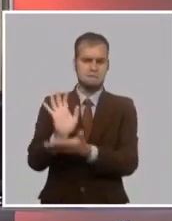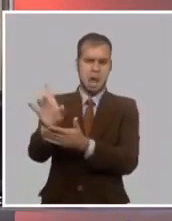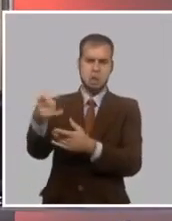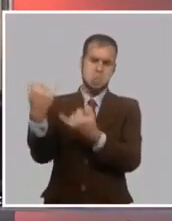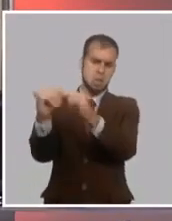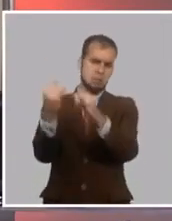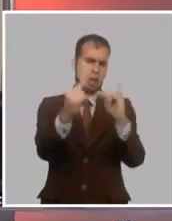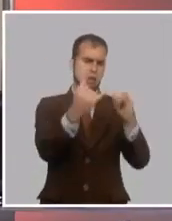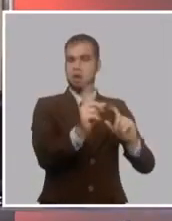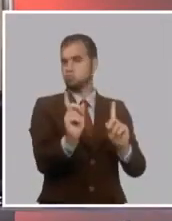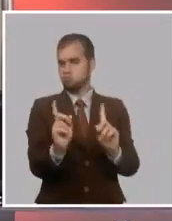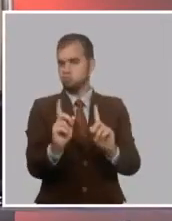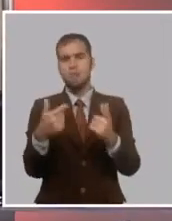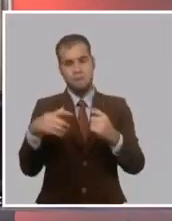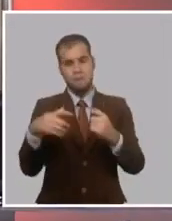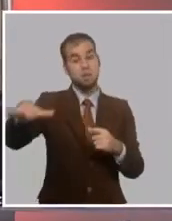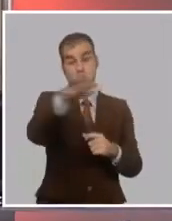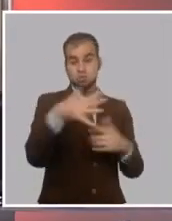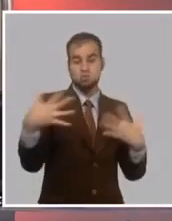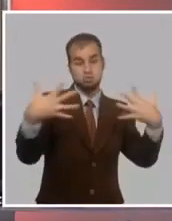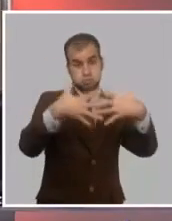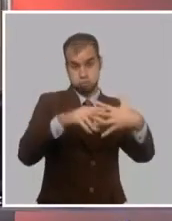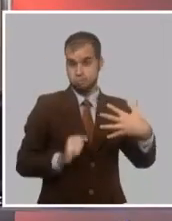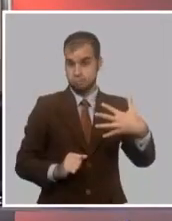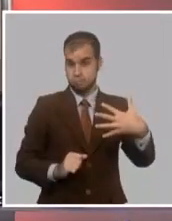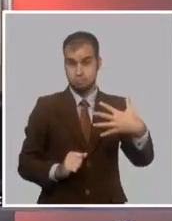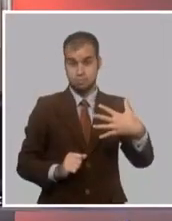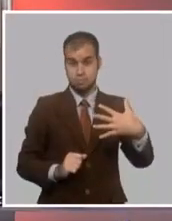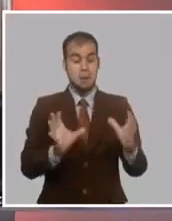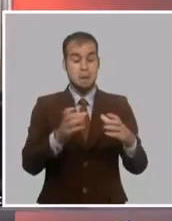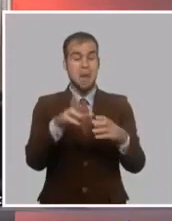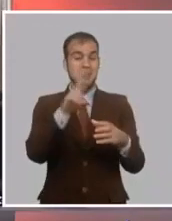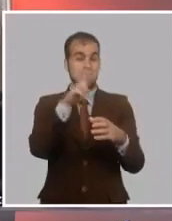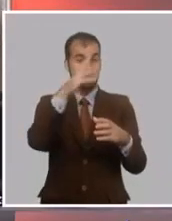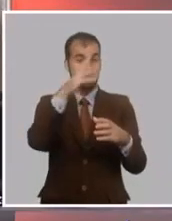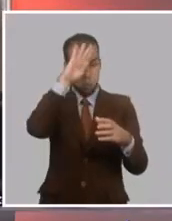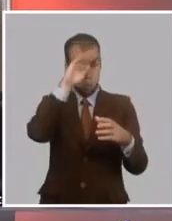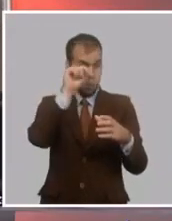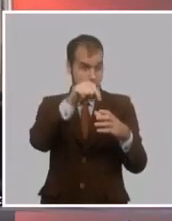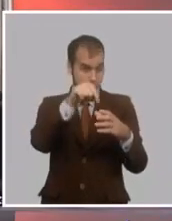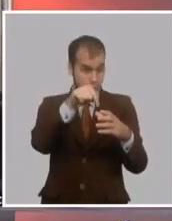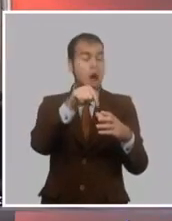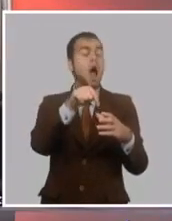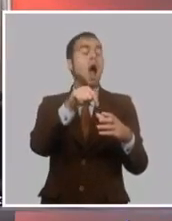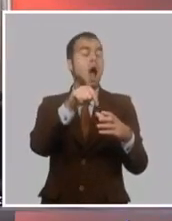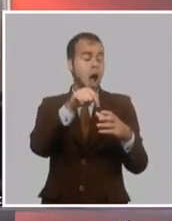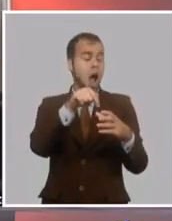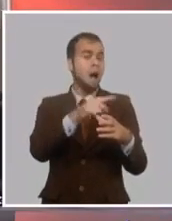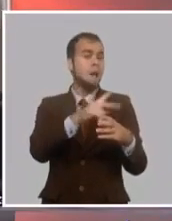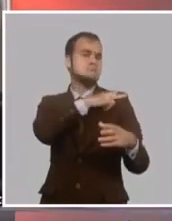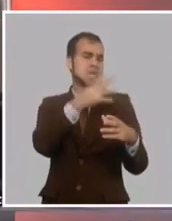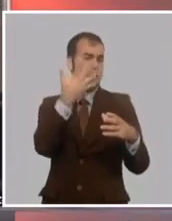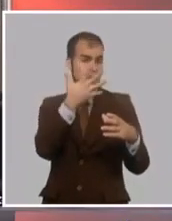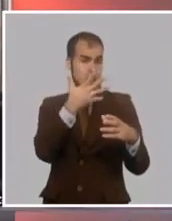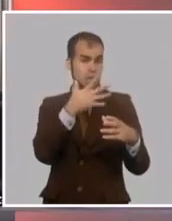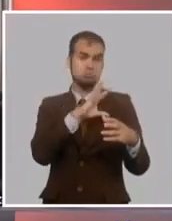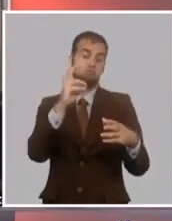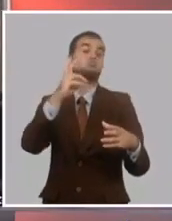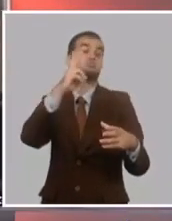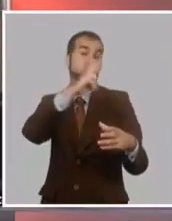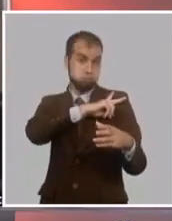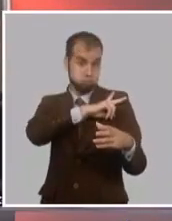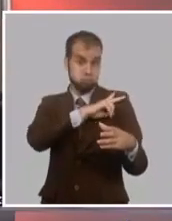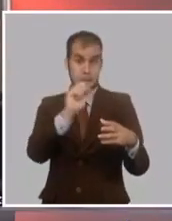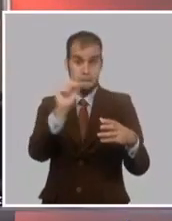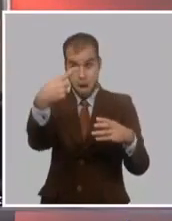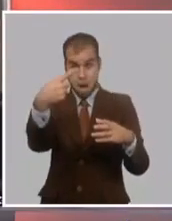Sabemos que Martí, es decir, la dirección del partido eran dos personas, el tesorero y el delegado. Bueno, había gente que ayudaba, desde luego, mucha